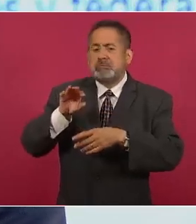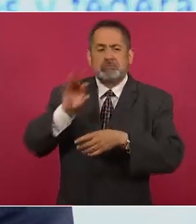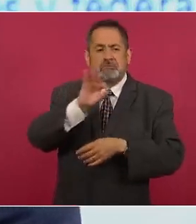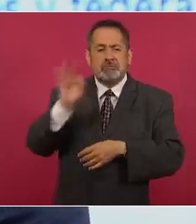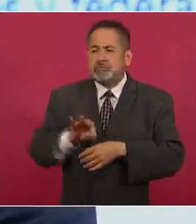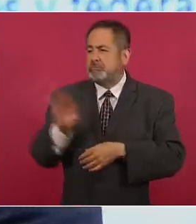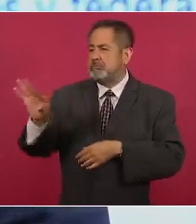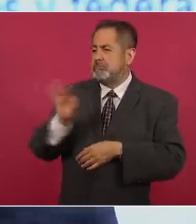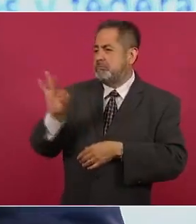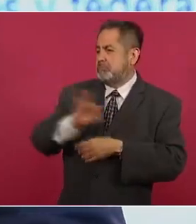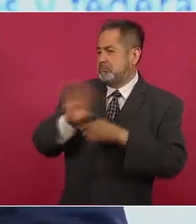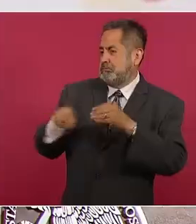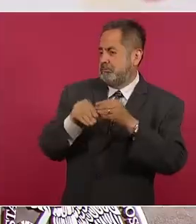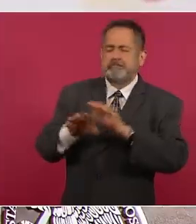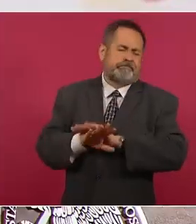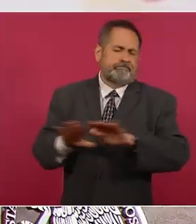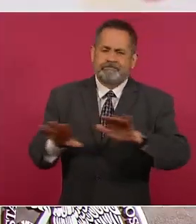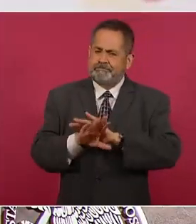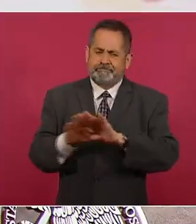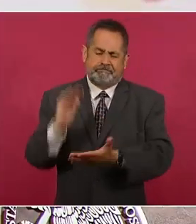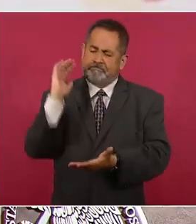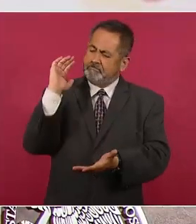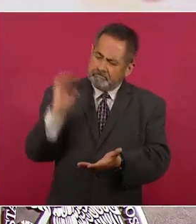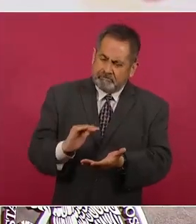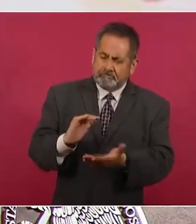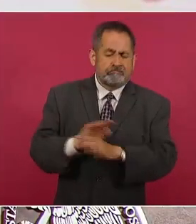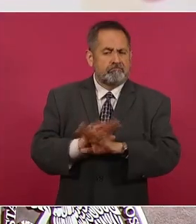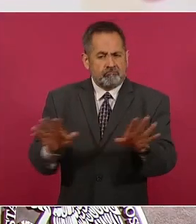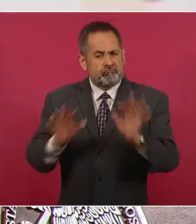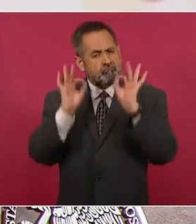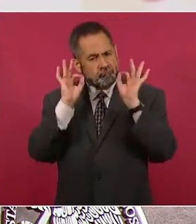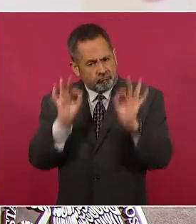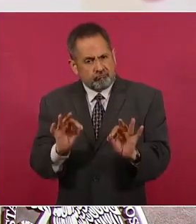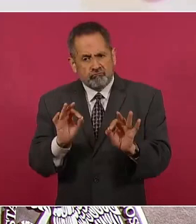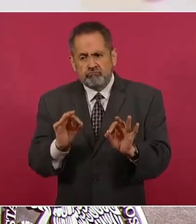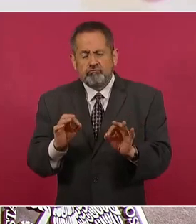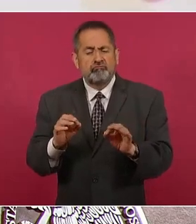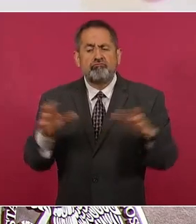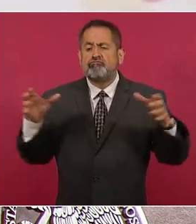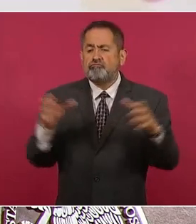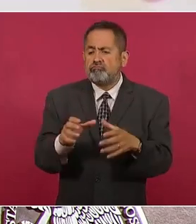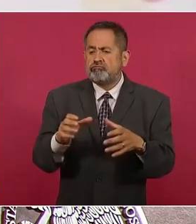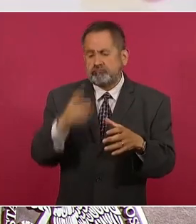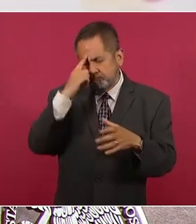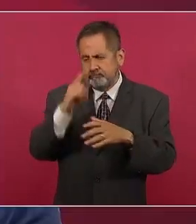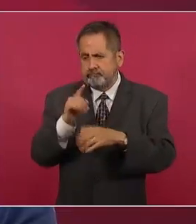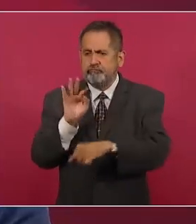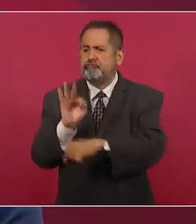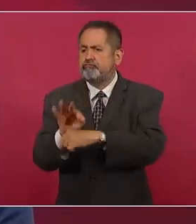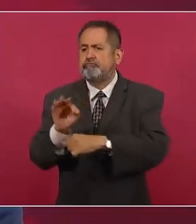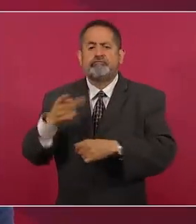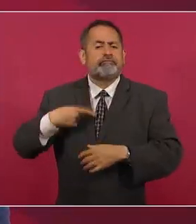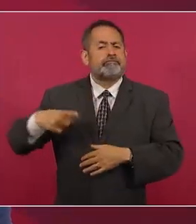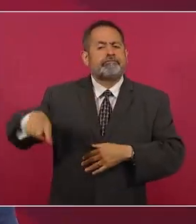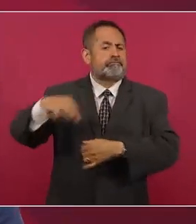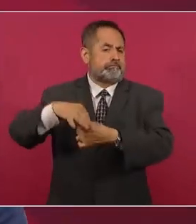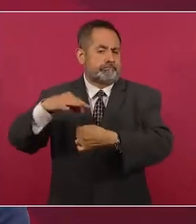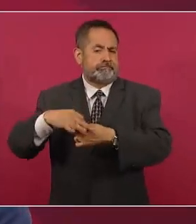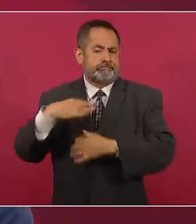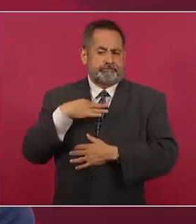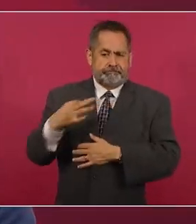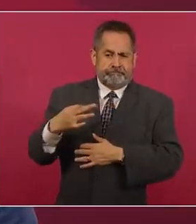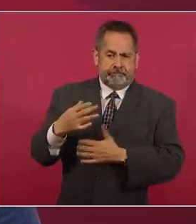así garantizar una mejor y mayor representación de los electores. También en este